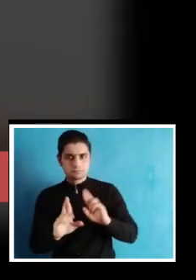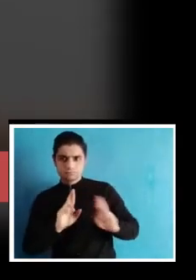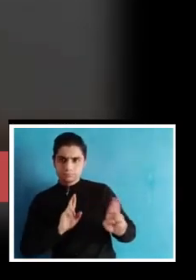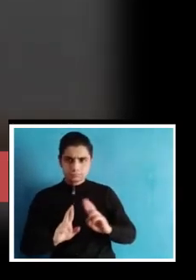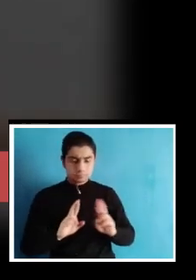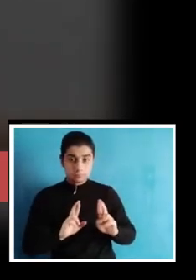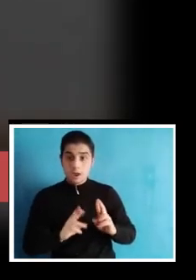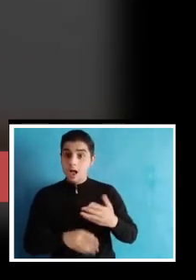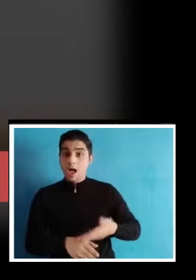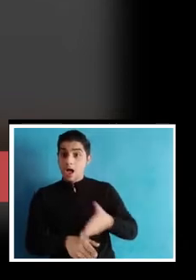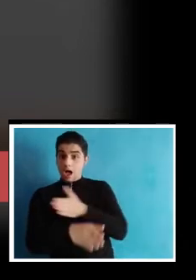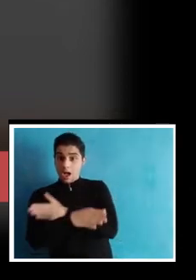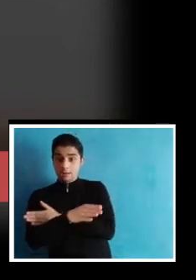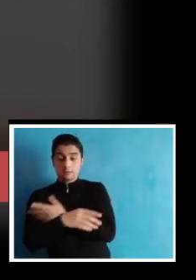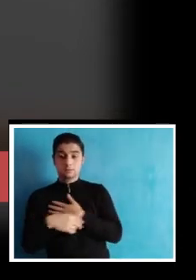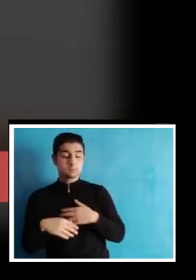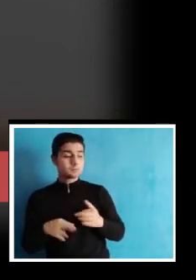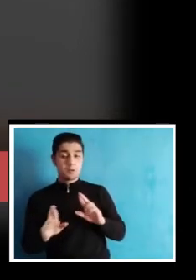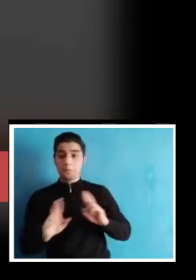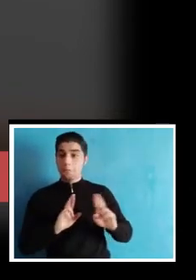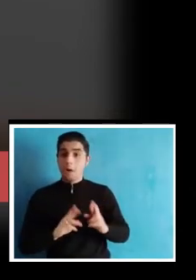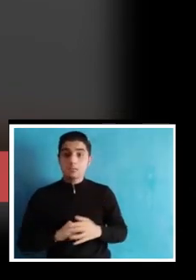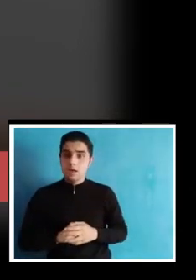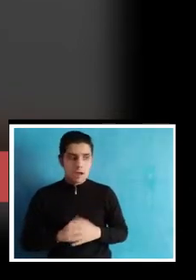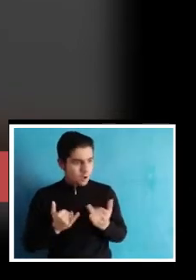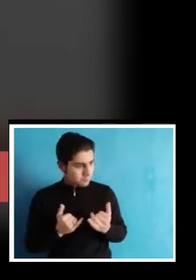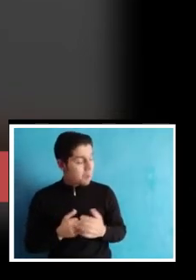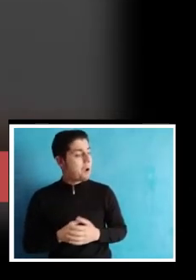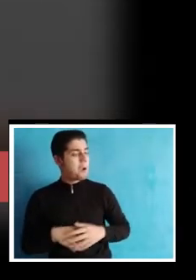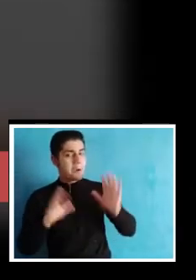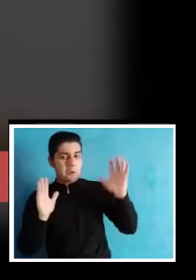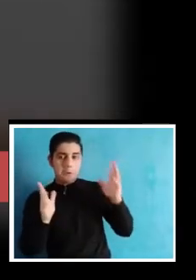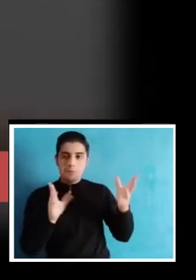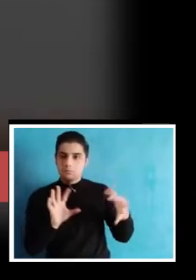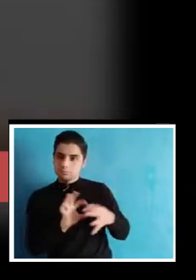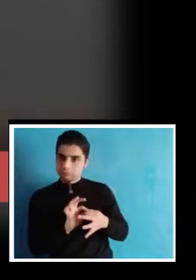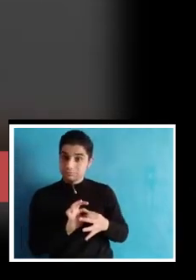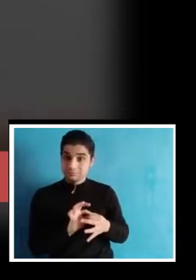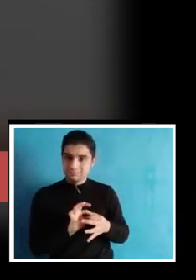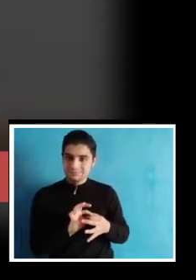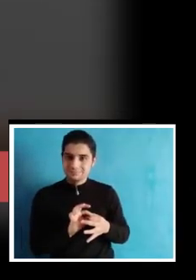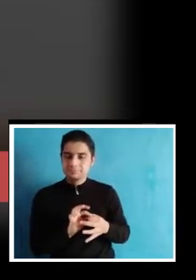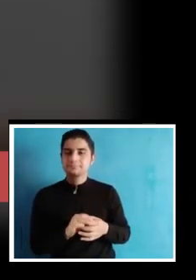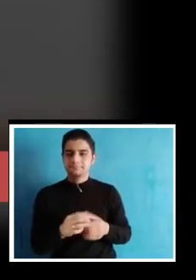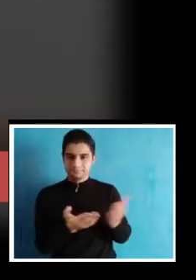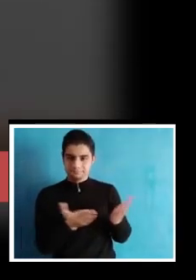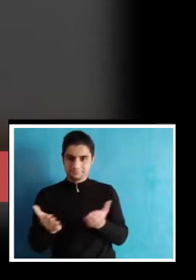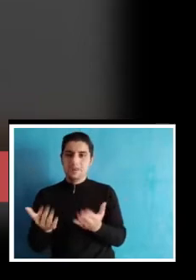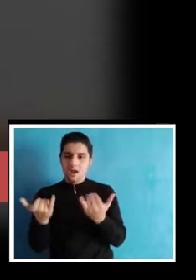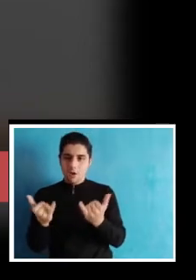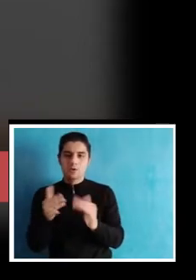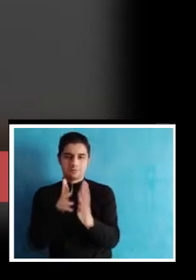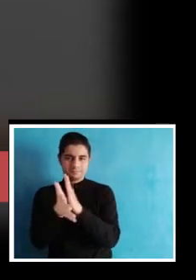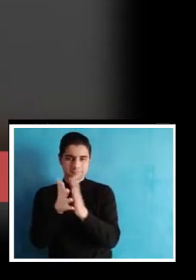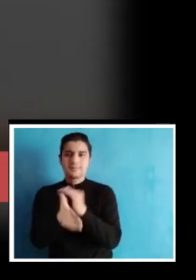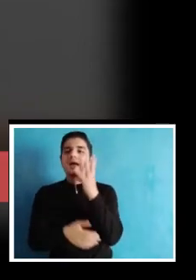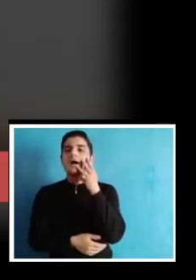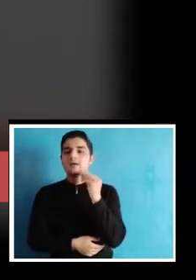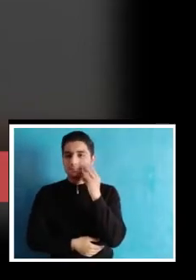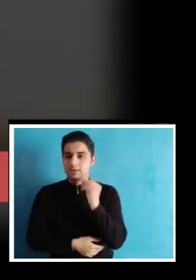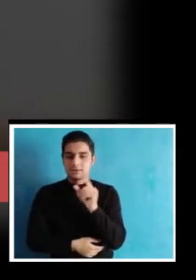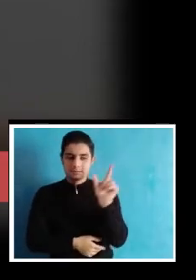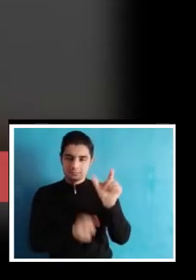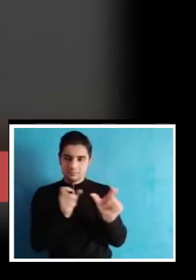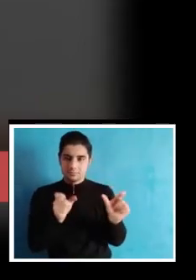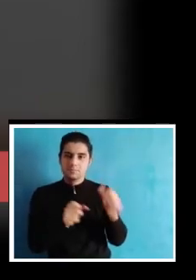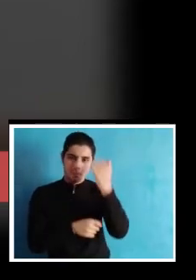con compañeros que realmente no teníamos en este momento. Entonces, a continuación, vamos a escuchar algunas de